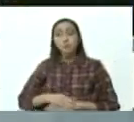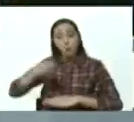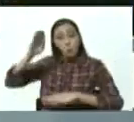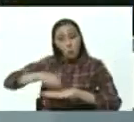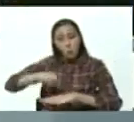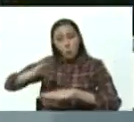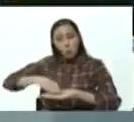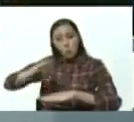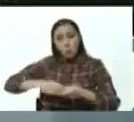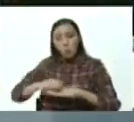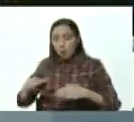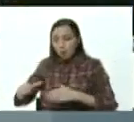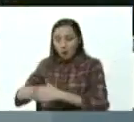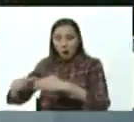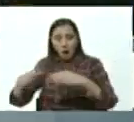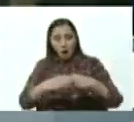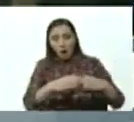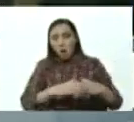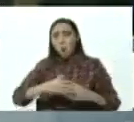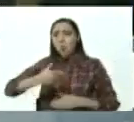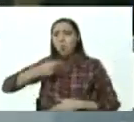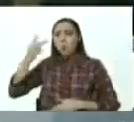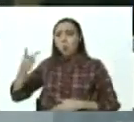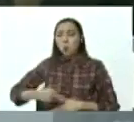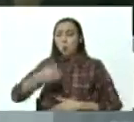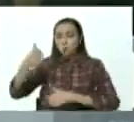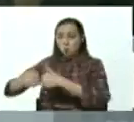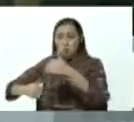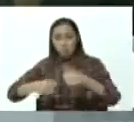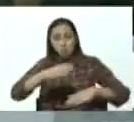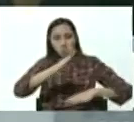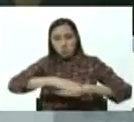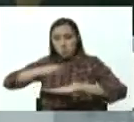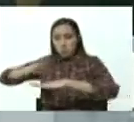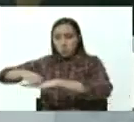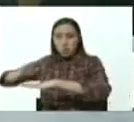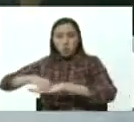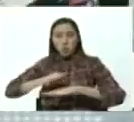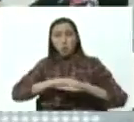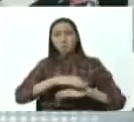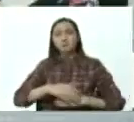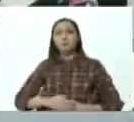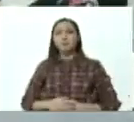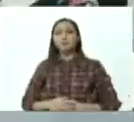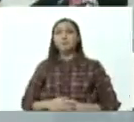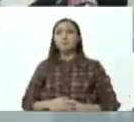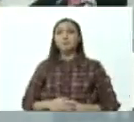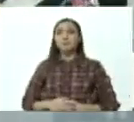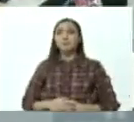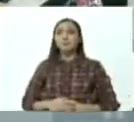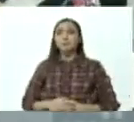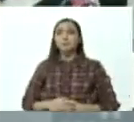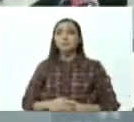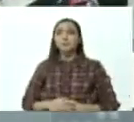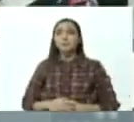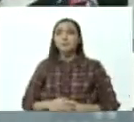hacer un llamado a las organizaciones con fines políticos a los candidatos a inhibirse de